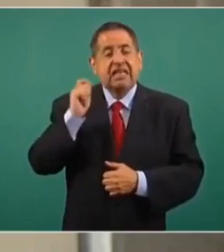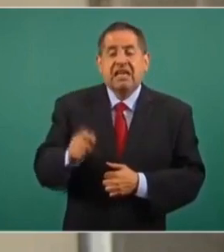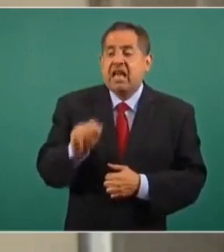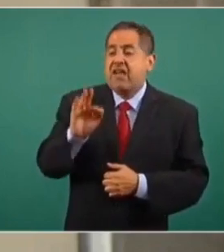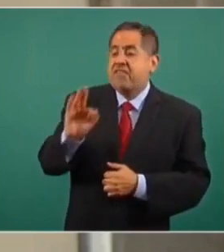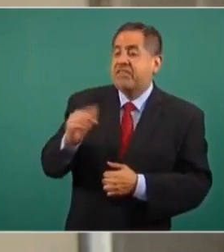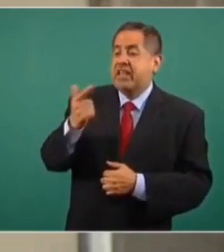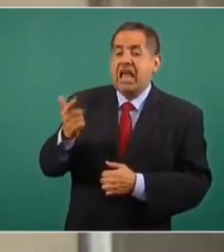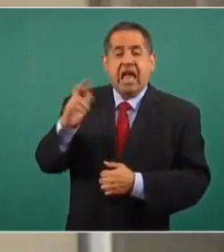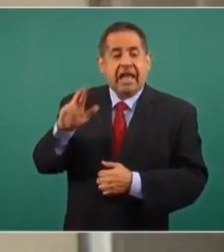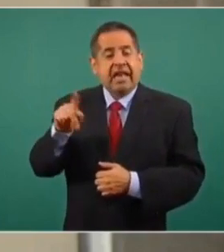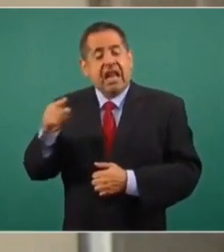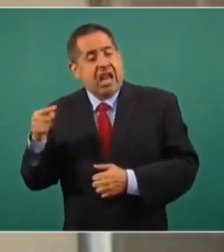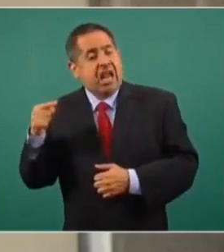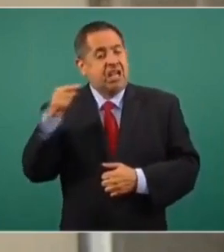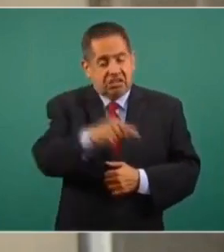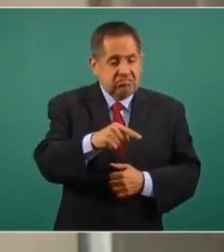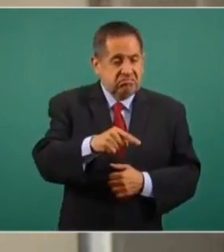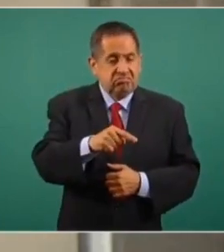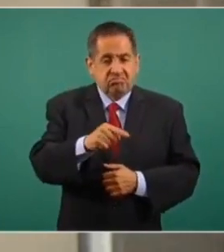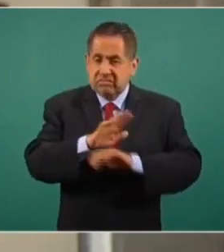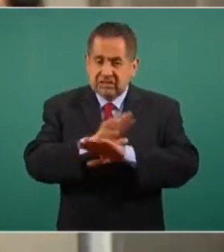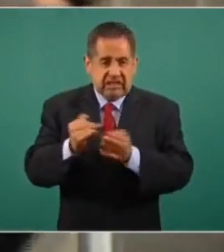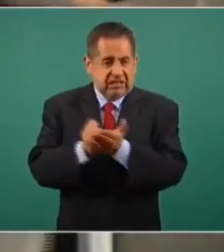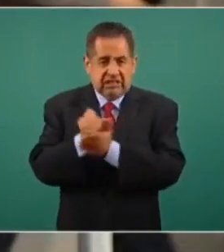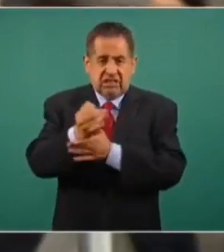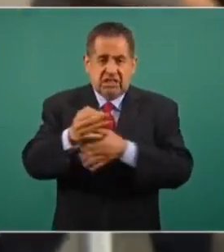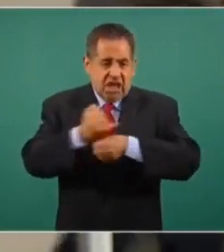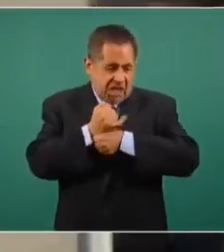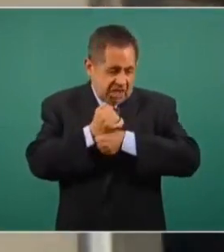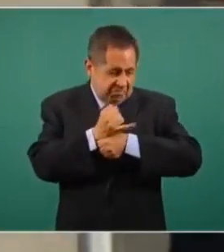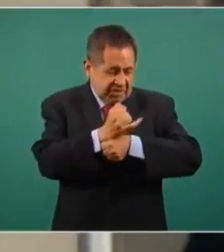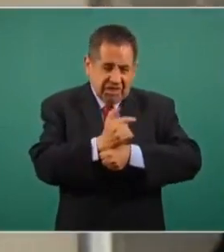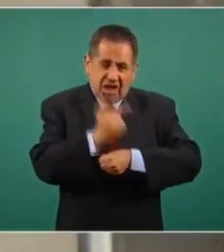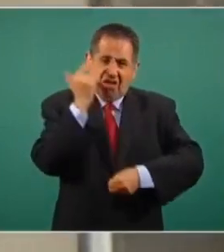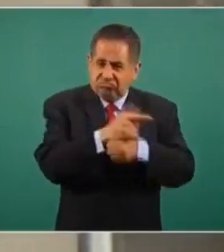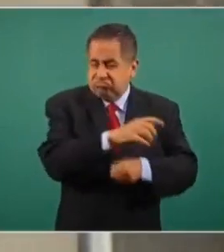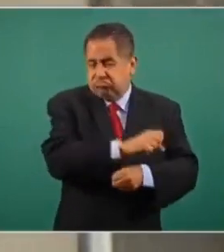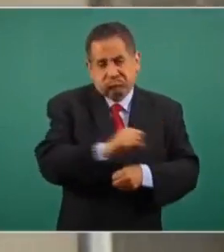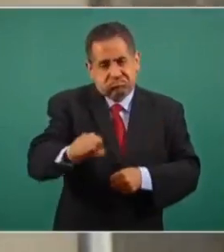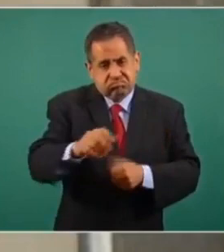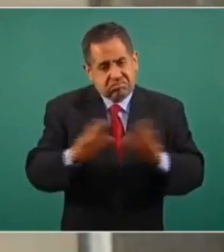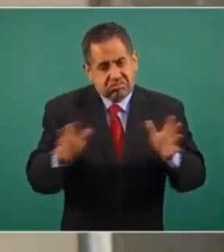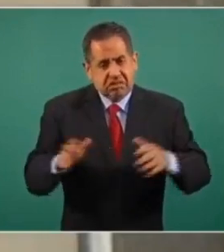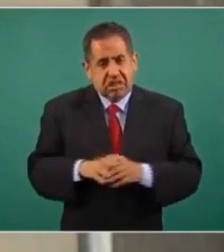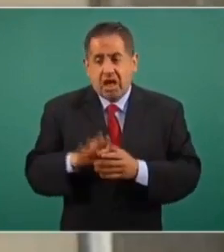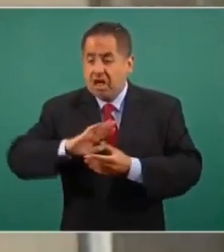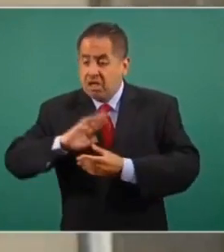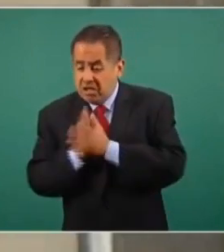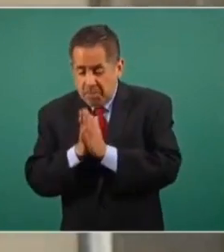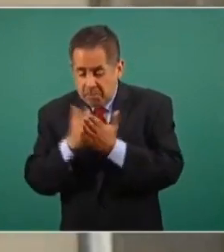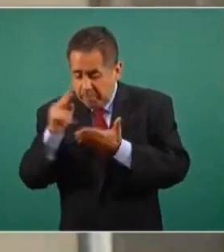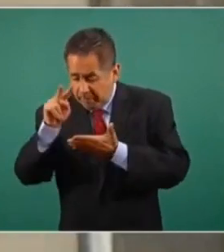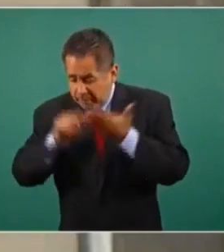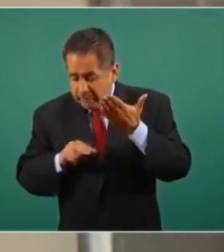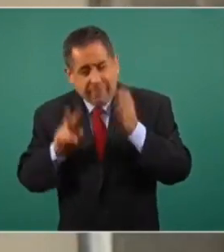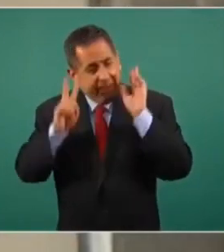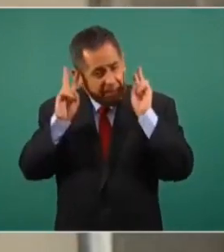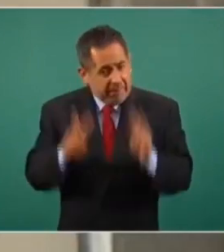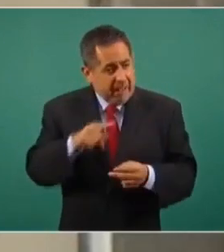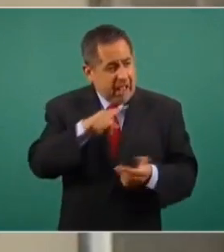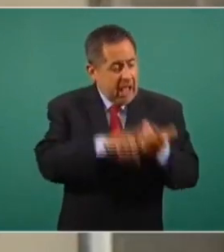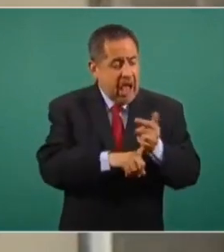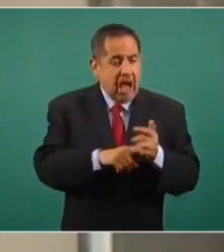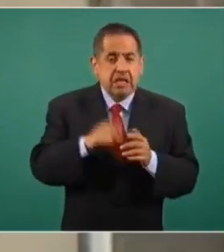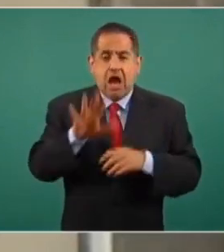Fiscalía General de la República tome las investigaciones porque no hay carpetas que realmente indiquen que